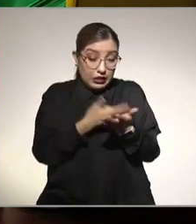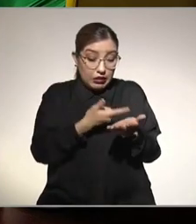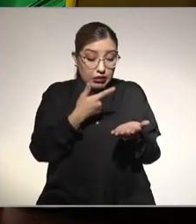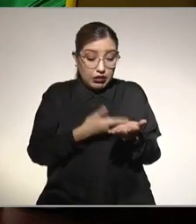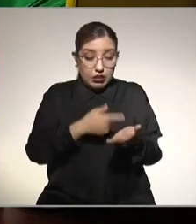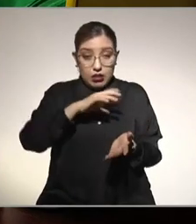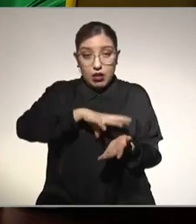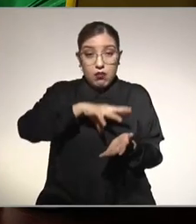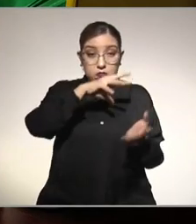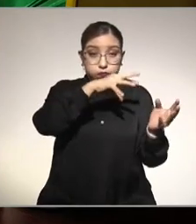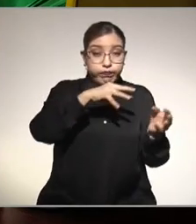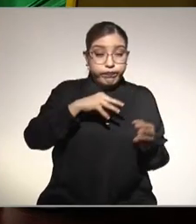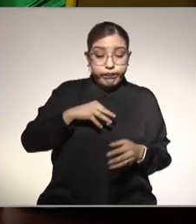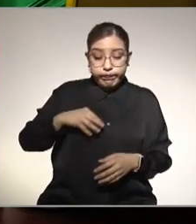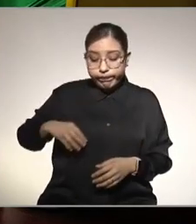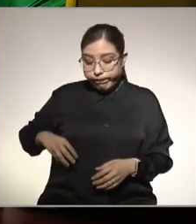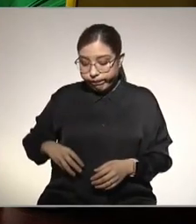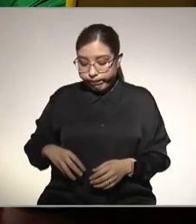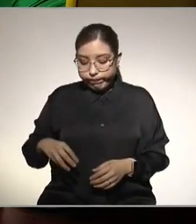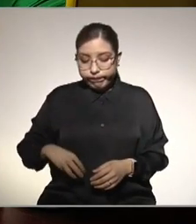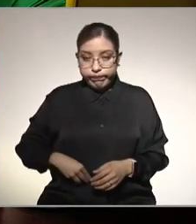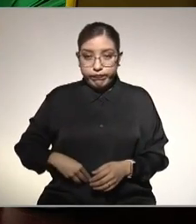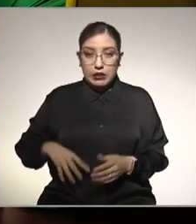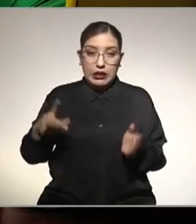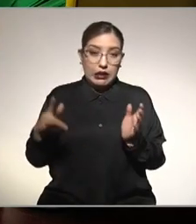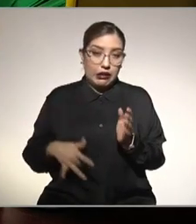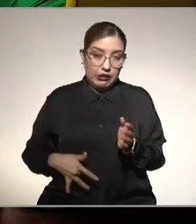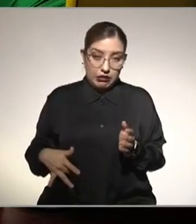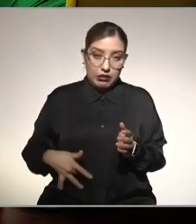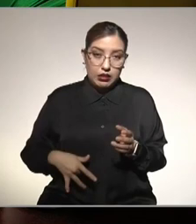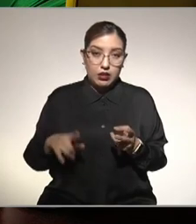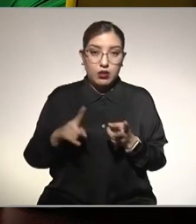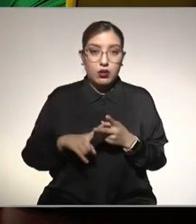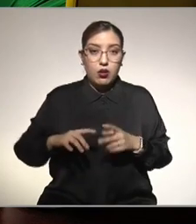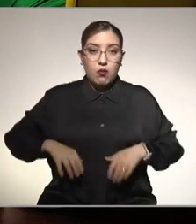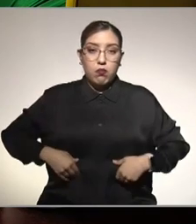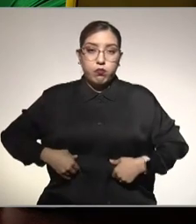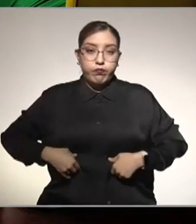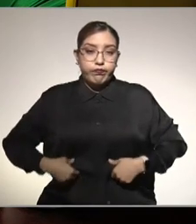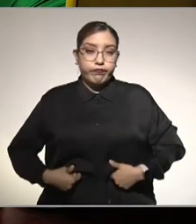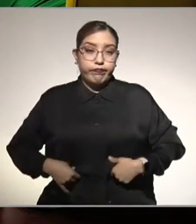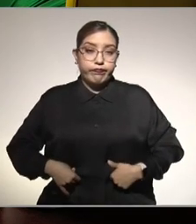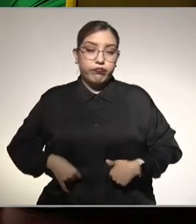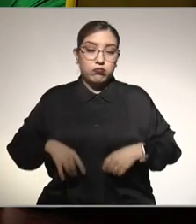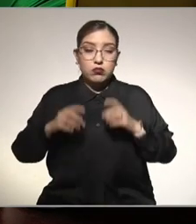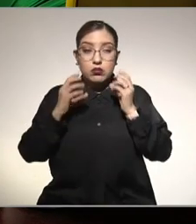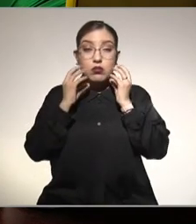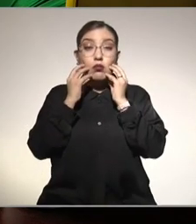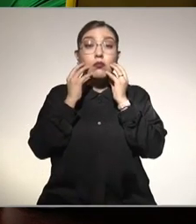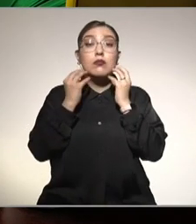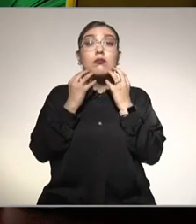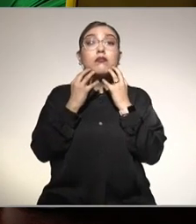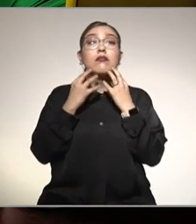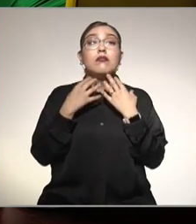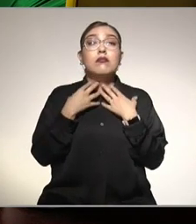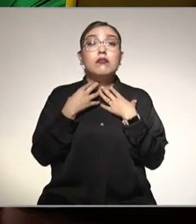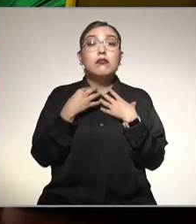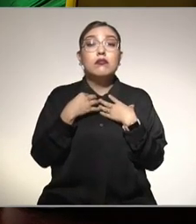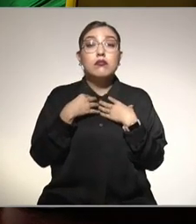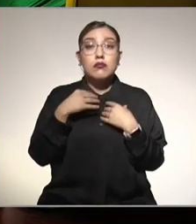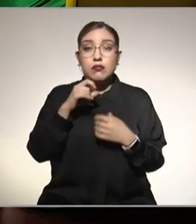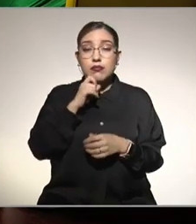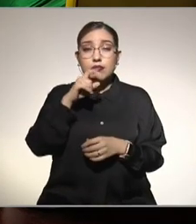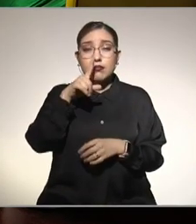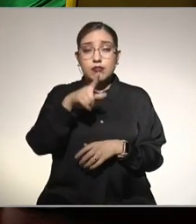está en exceso pues va a donde se puede ir que son insisto desde la lonja desde la papada y por supuesto al parénchima